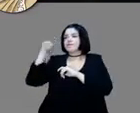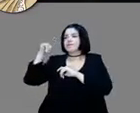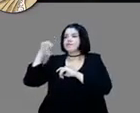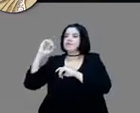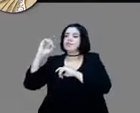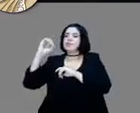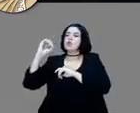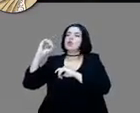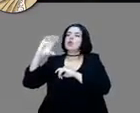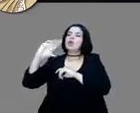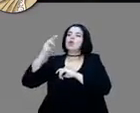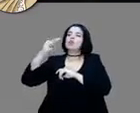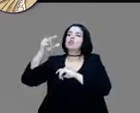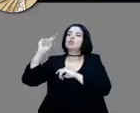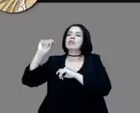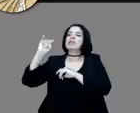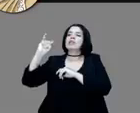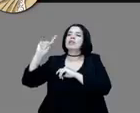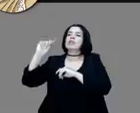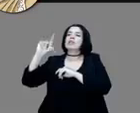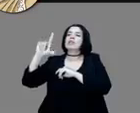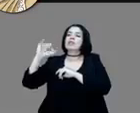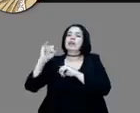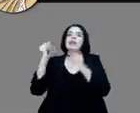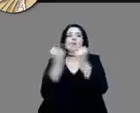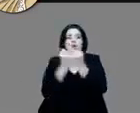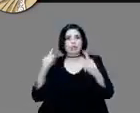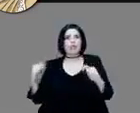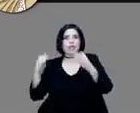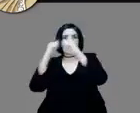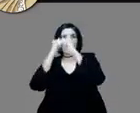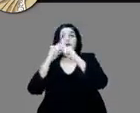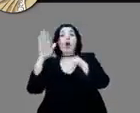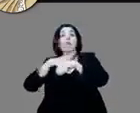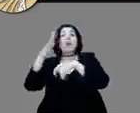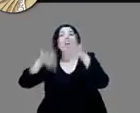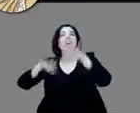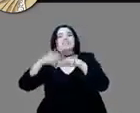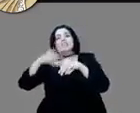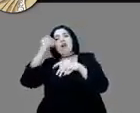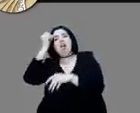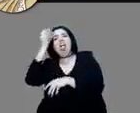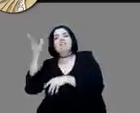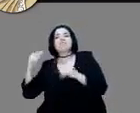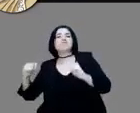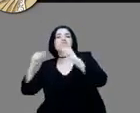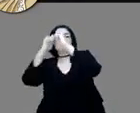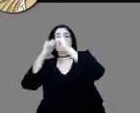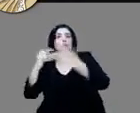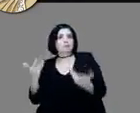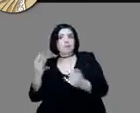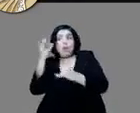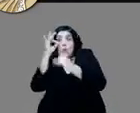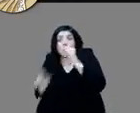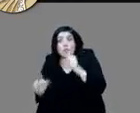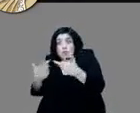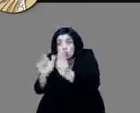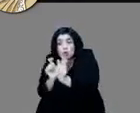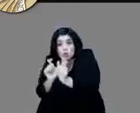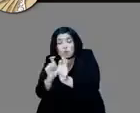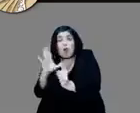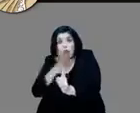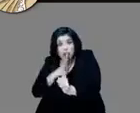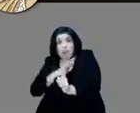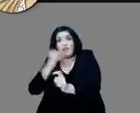Por lo general, se olvidan de Tlatelolco y sin embargo, es el último reducto indígena en donde se hace precisamente la